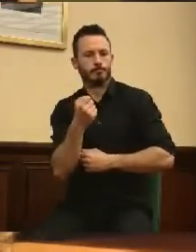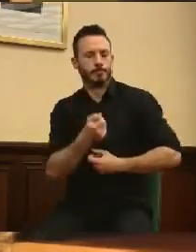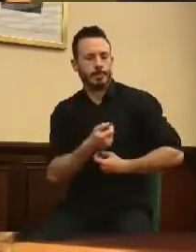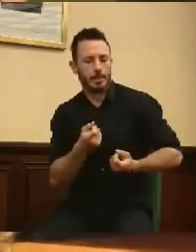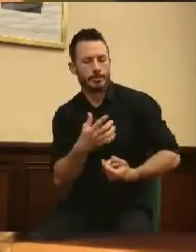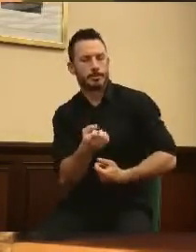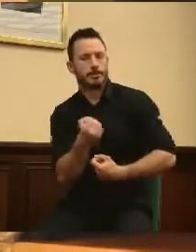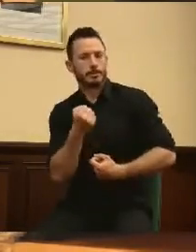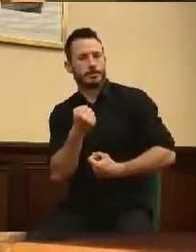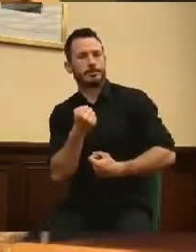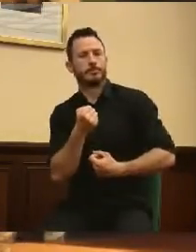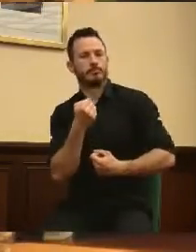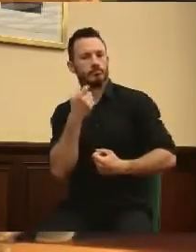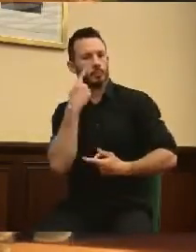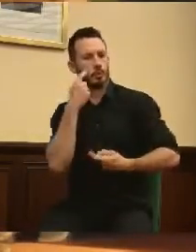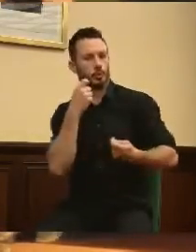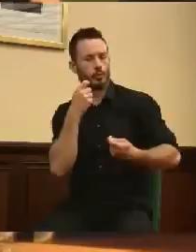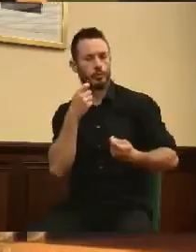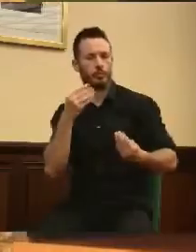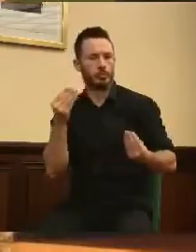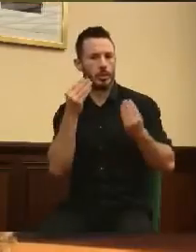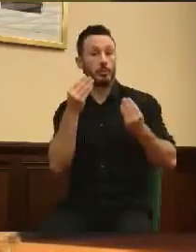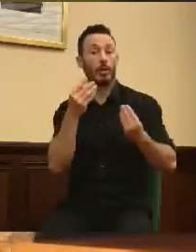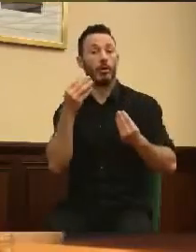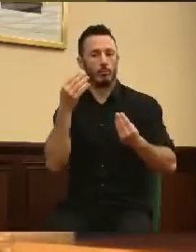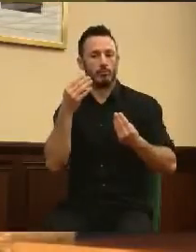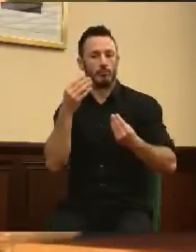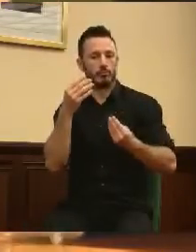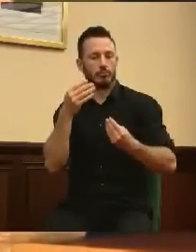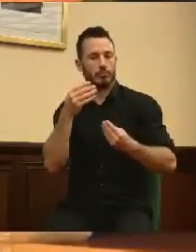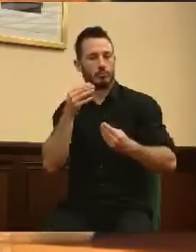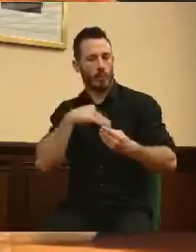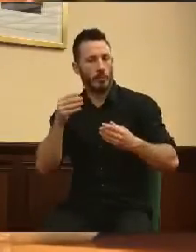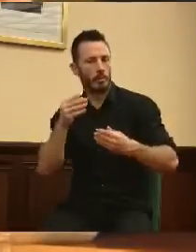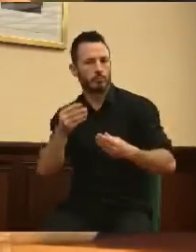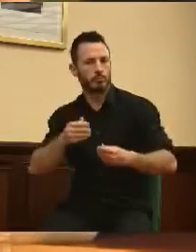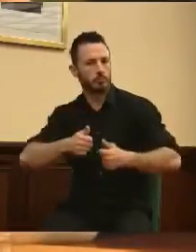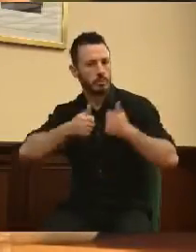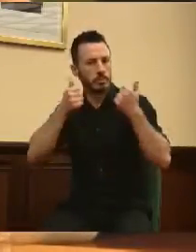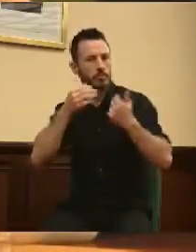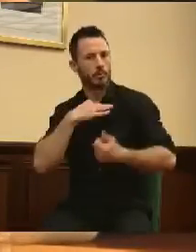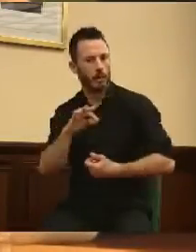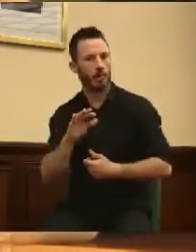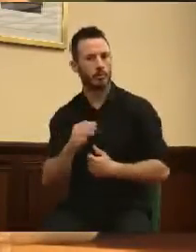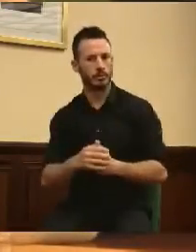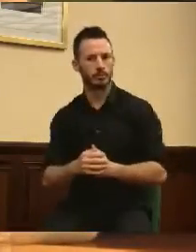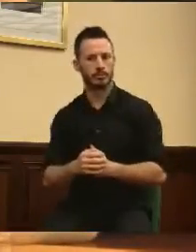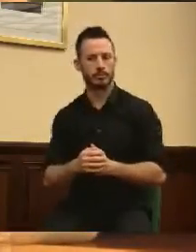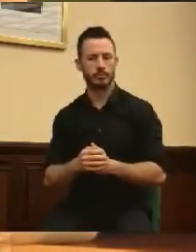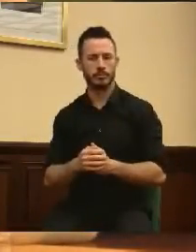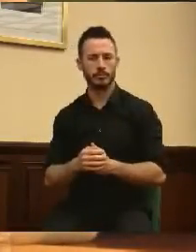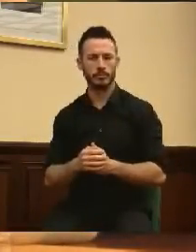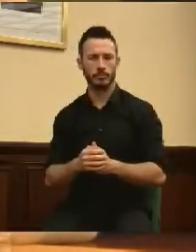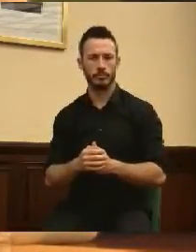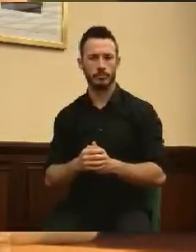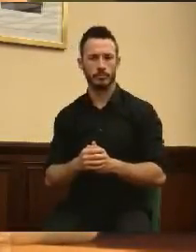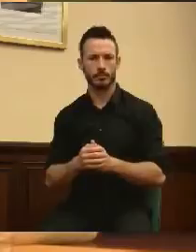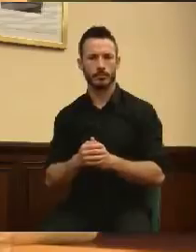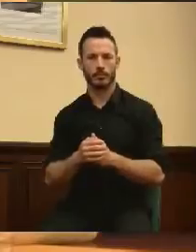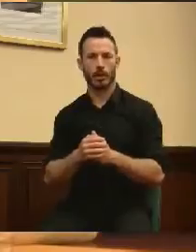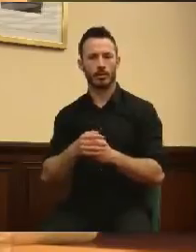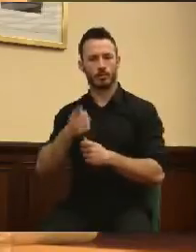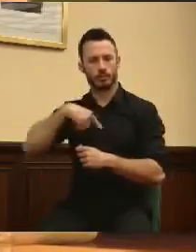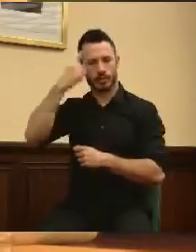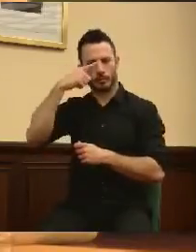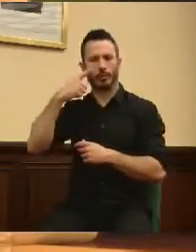este ayuntamiento, pero el margen de actuación que tenemos aún es amplio. Tenemos sólidas referencias de cómo hay que